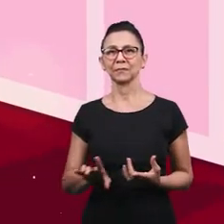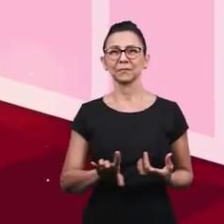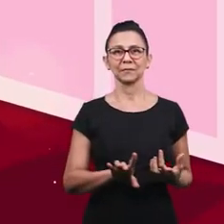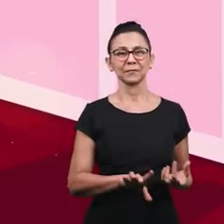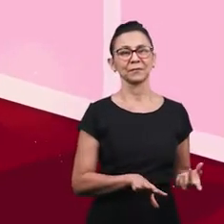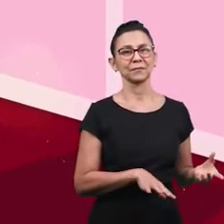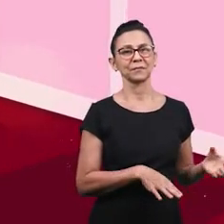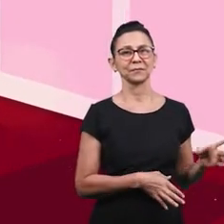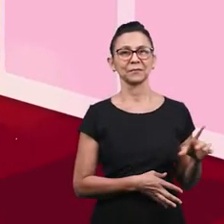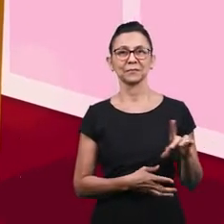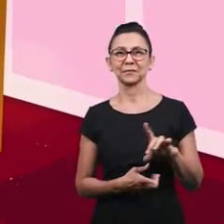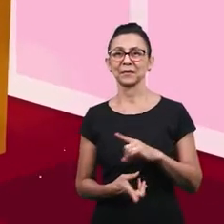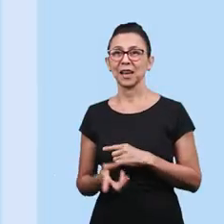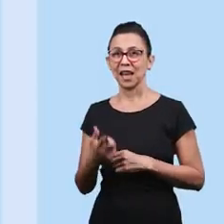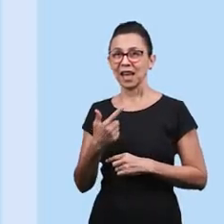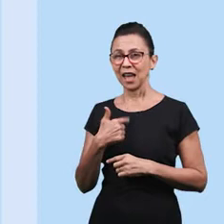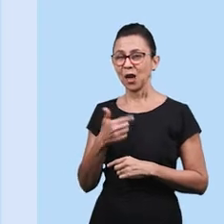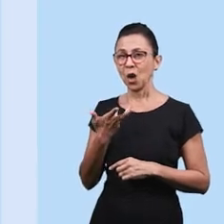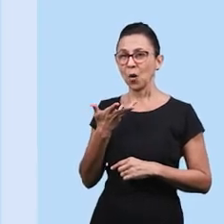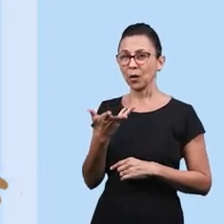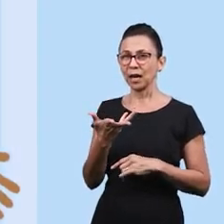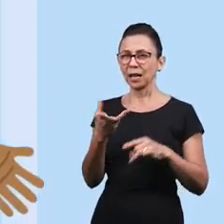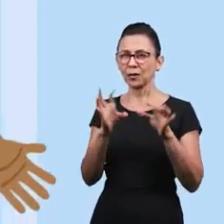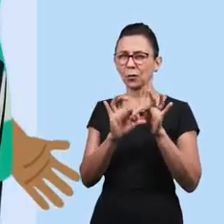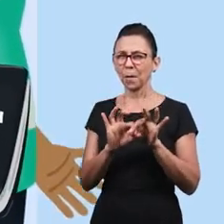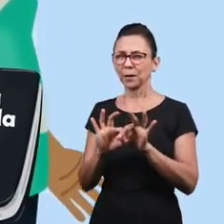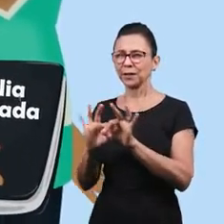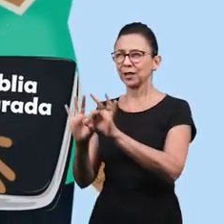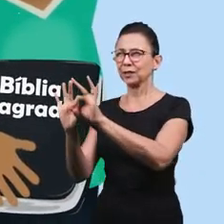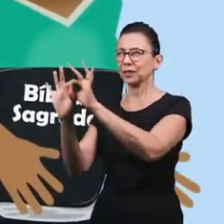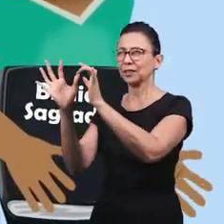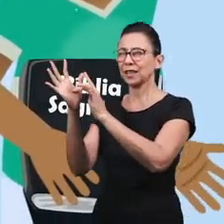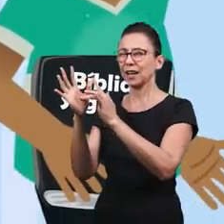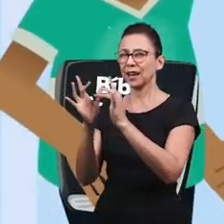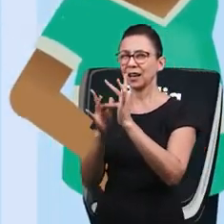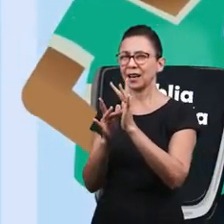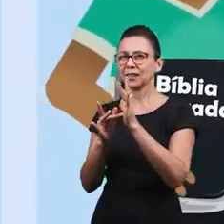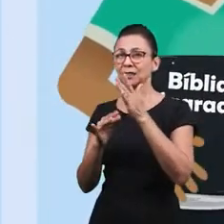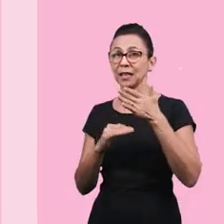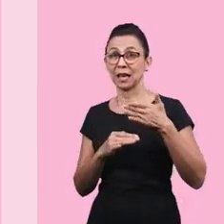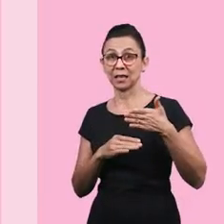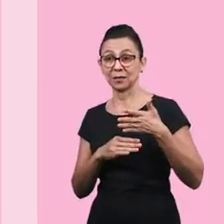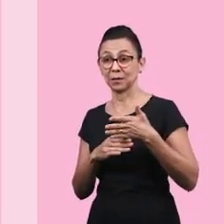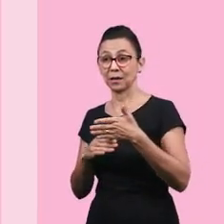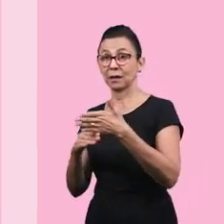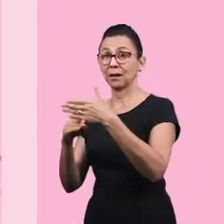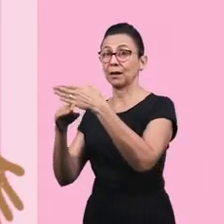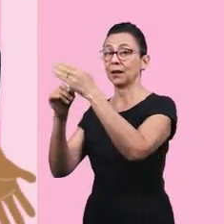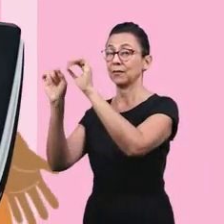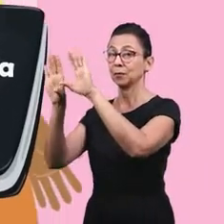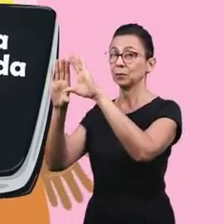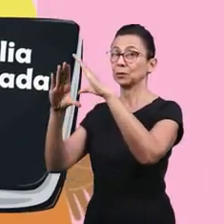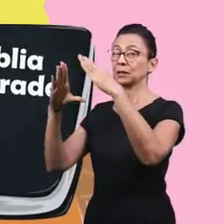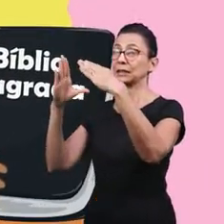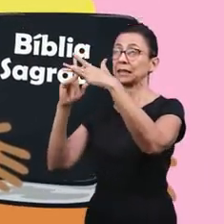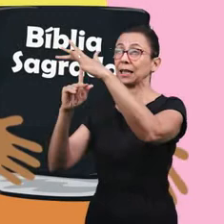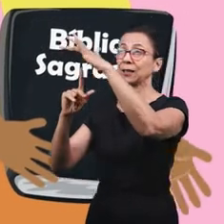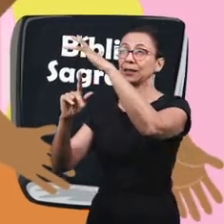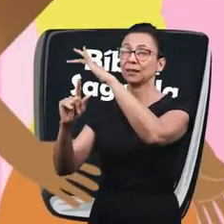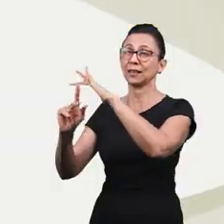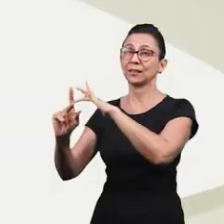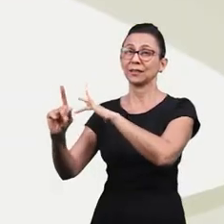Quiero andar siempre con Jesús A eternidad Él me